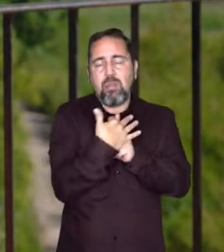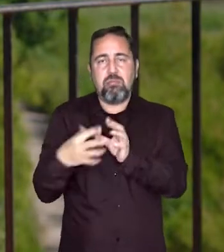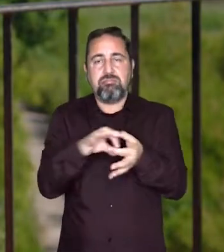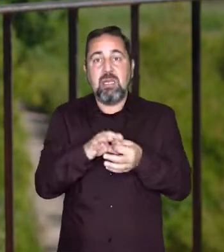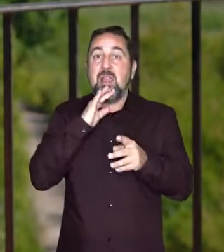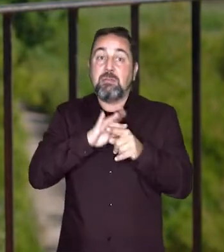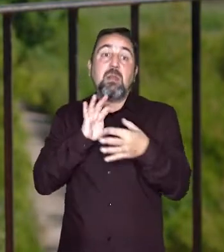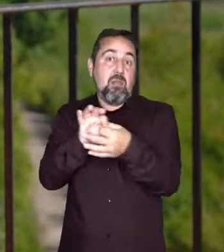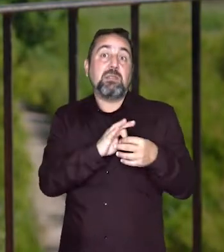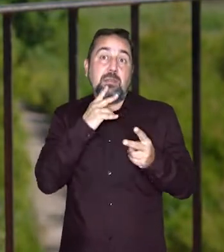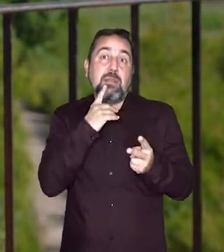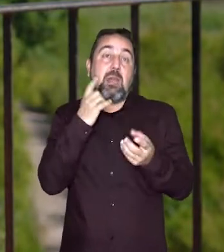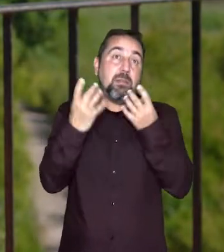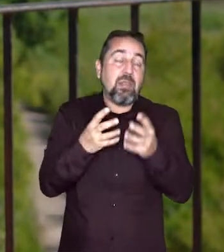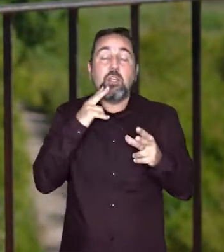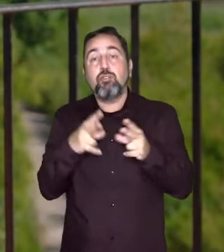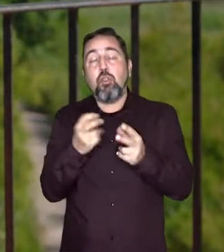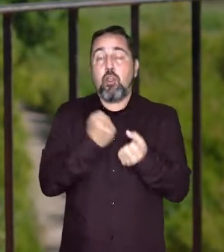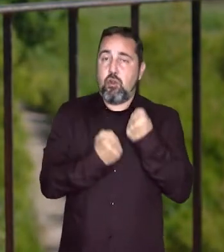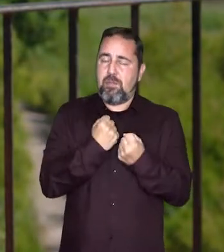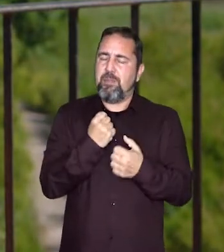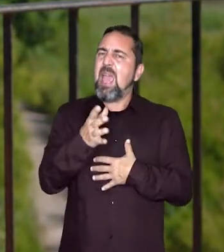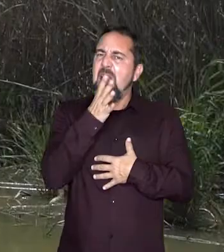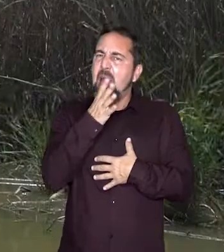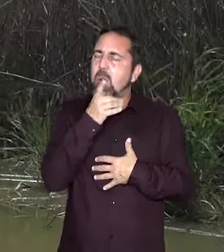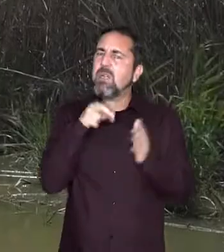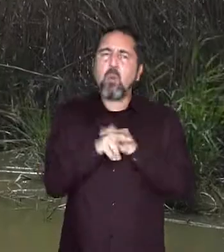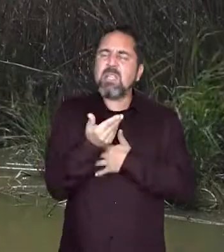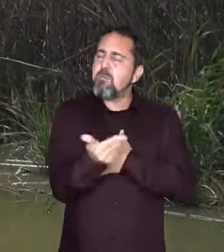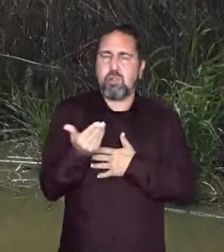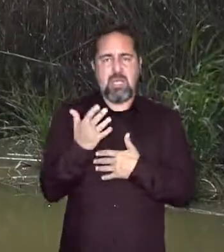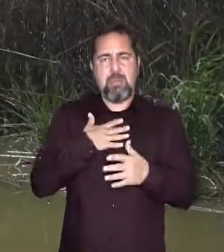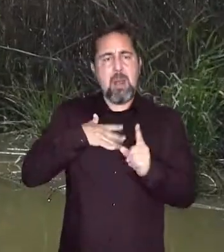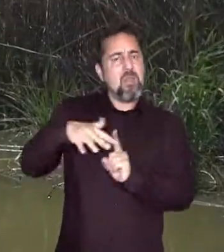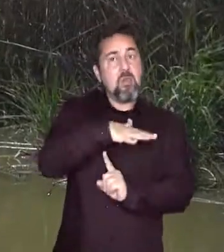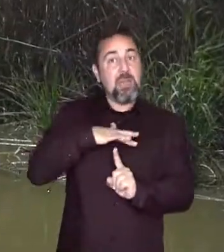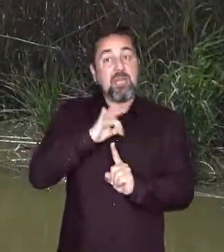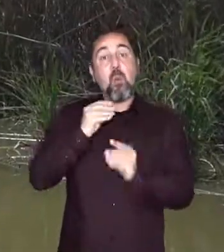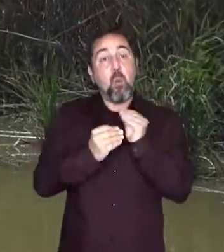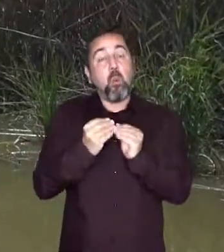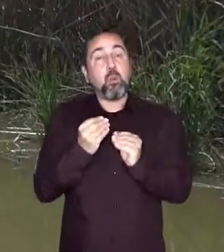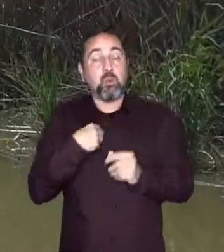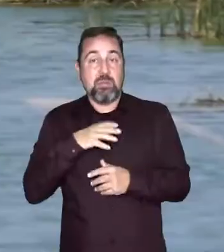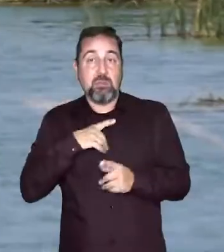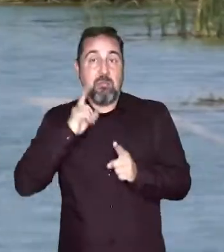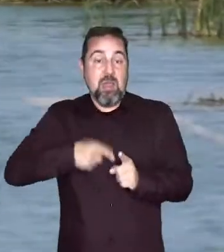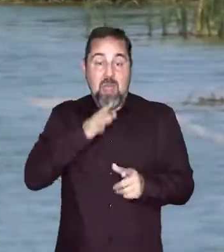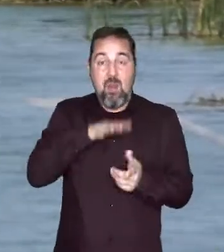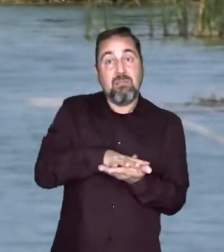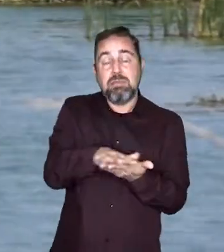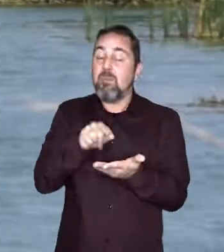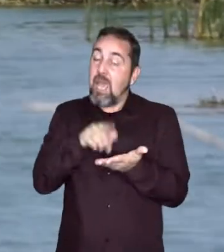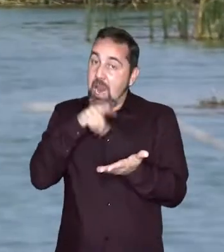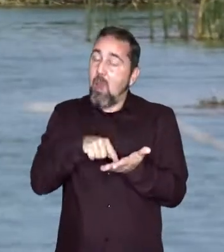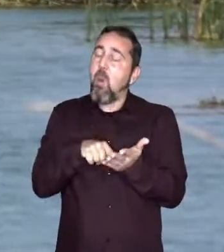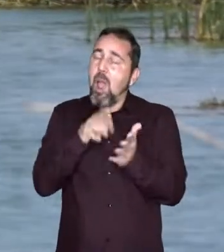ecosistemas asociados, compatibilizándolo con las actividades socioeconómicas asociadas. El agua es un recurso esencial para el medioambiente y los usos que dependen de